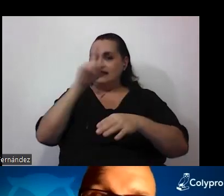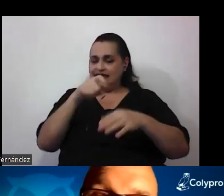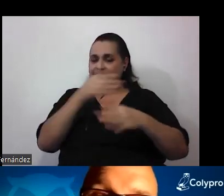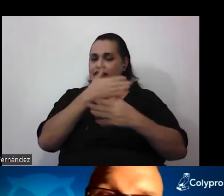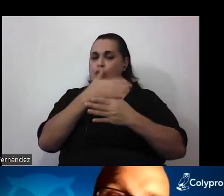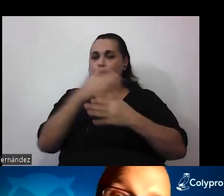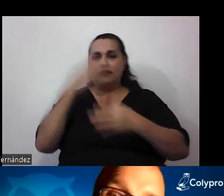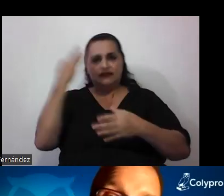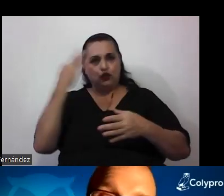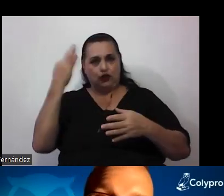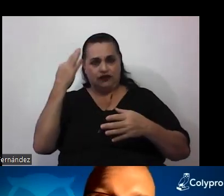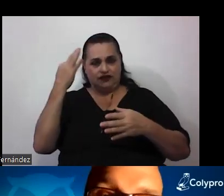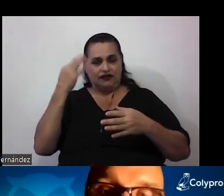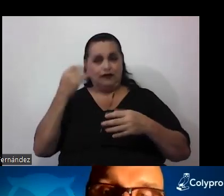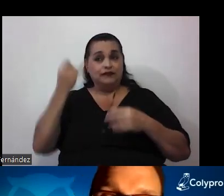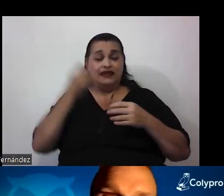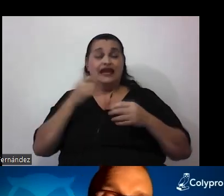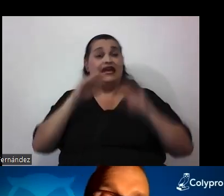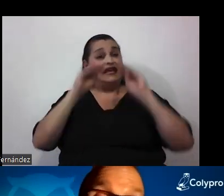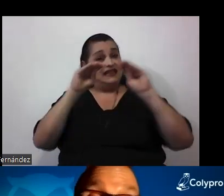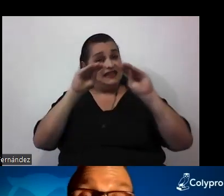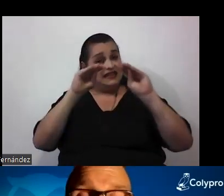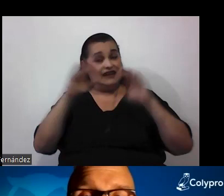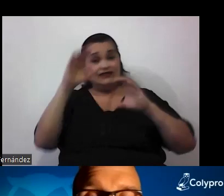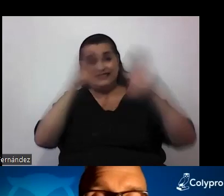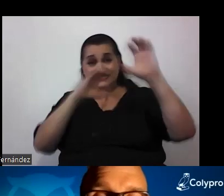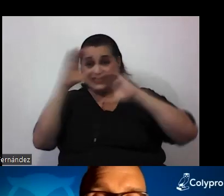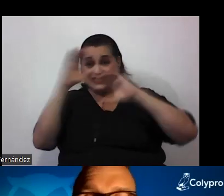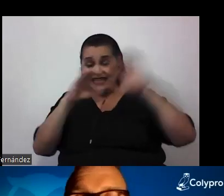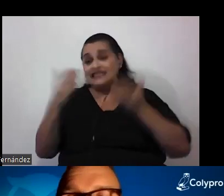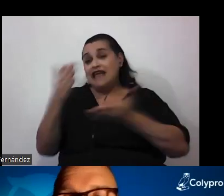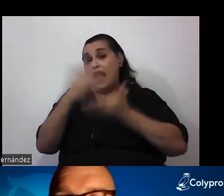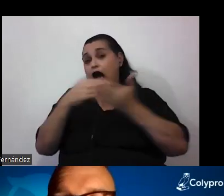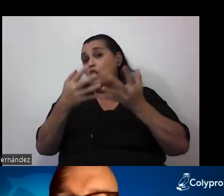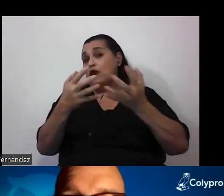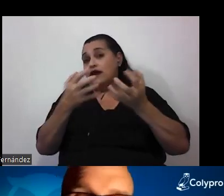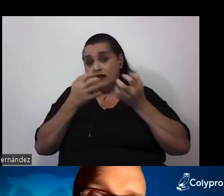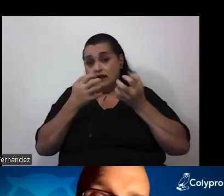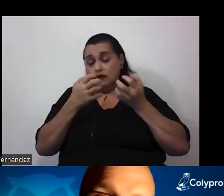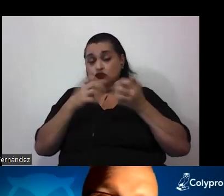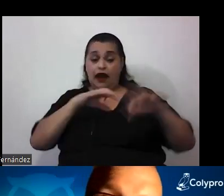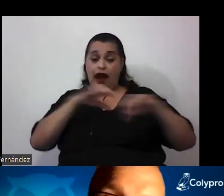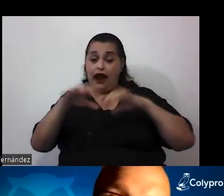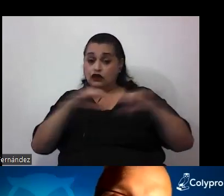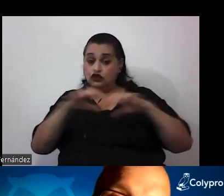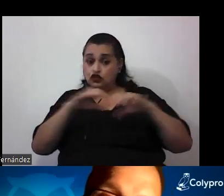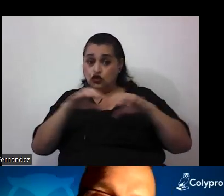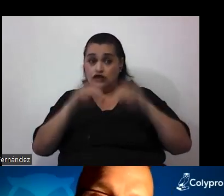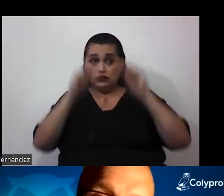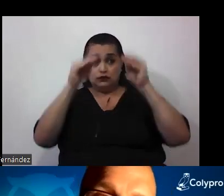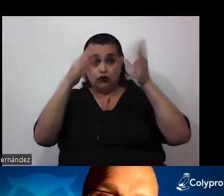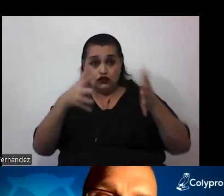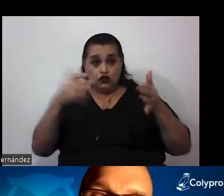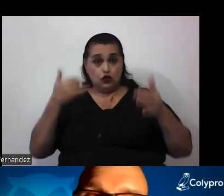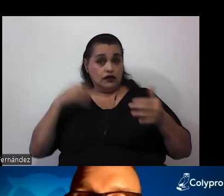porque desde la didáctica de las ciencias a lo que aspiramos es a que las acciones que los y las docentes llevamos a